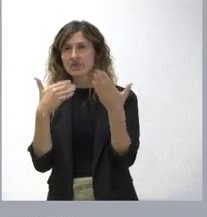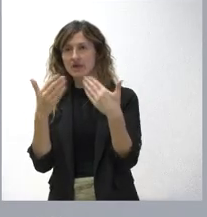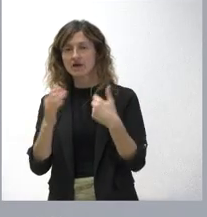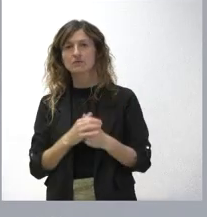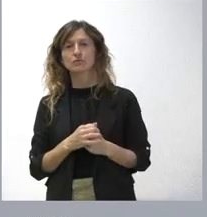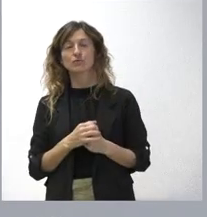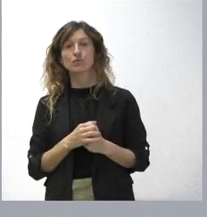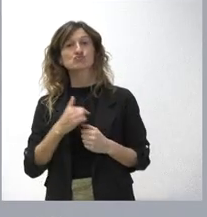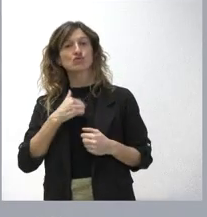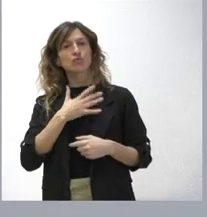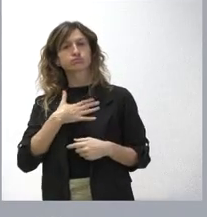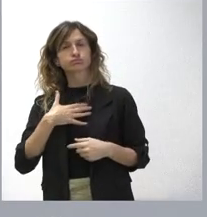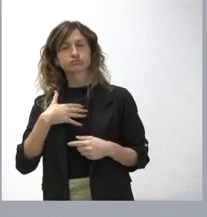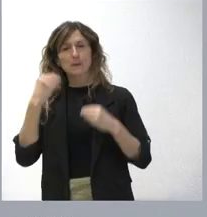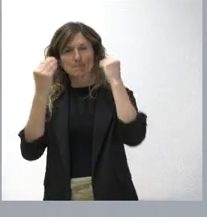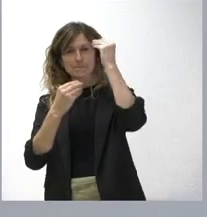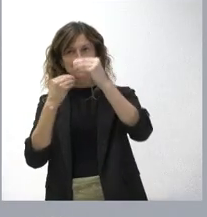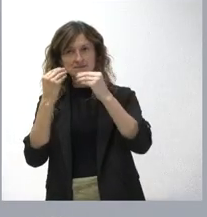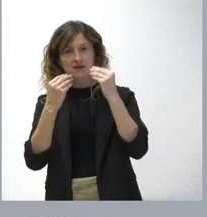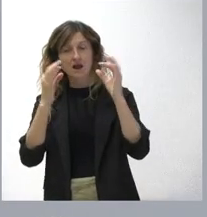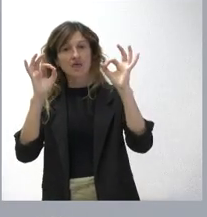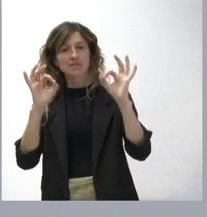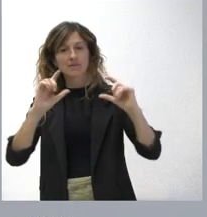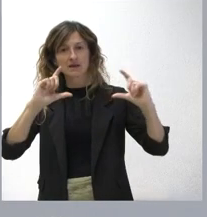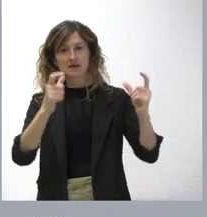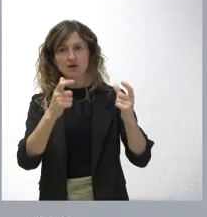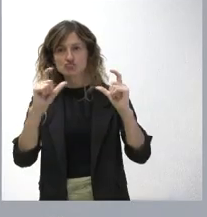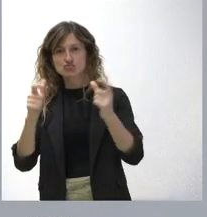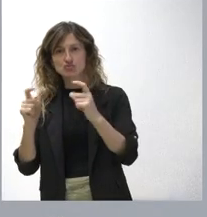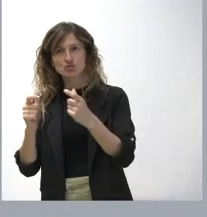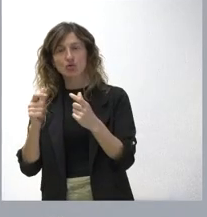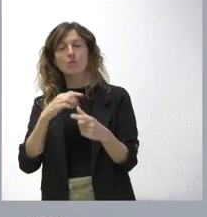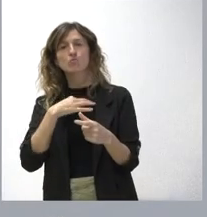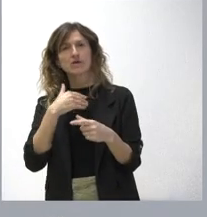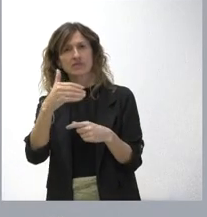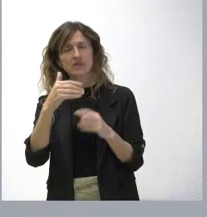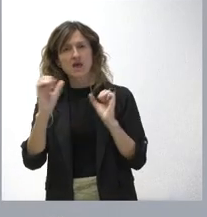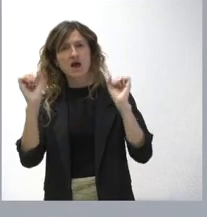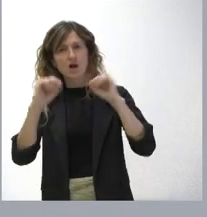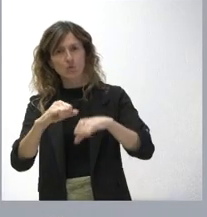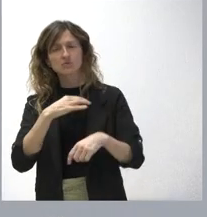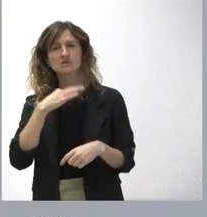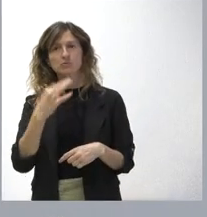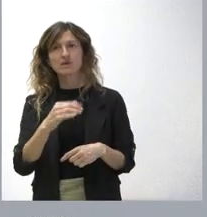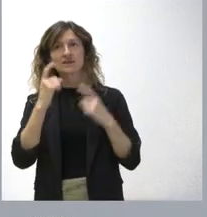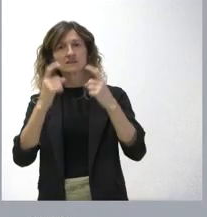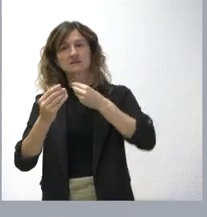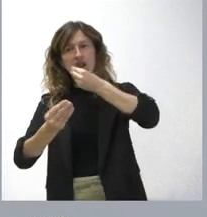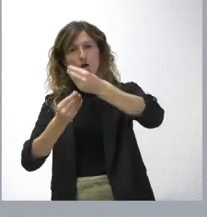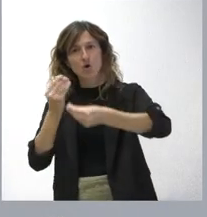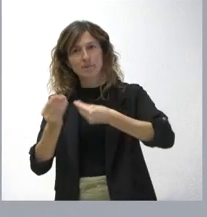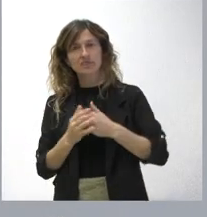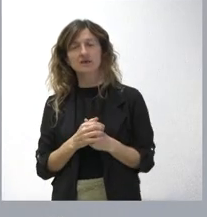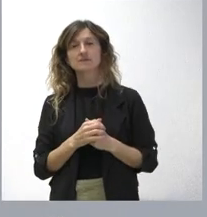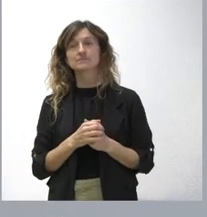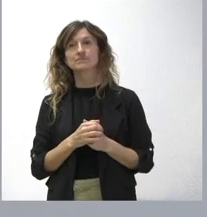pensando que tenemos que hacer estas reuniones, que es posible todavía el acuerdo, intentaremos convencerles. Y lo que